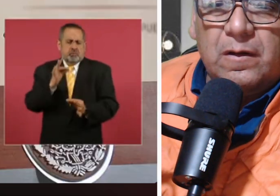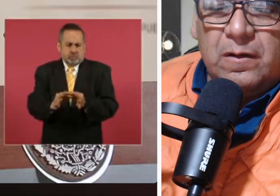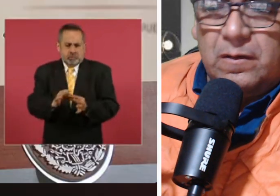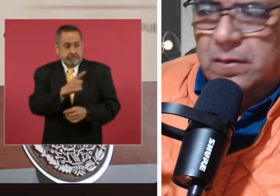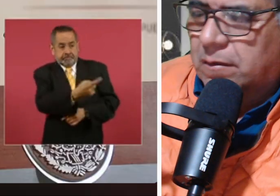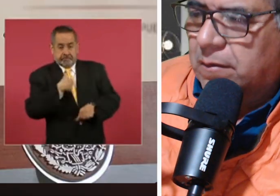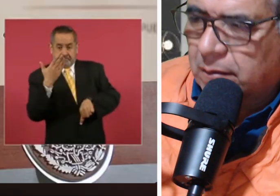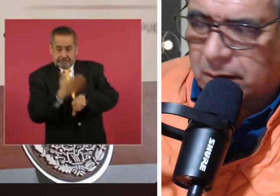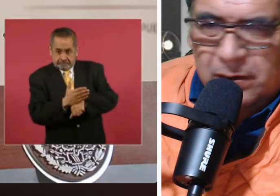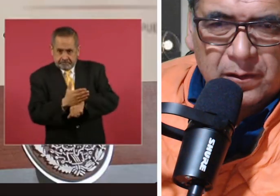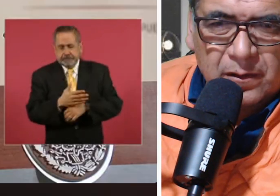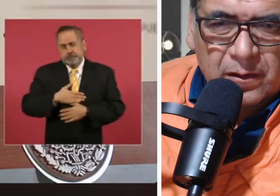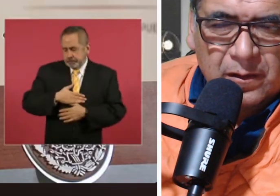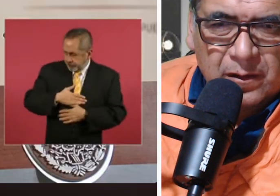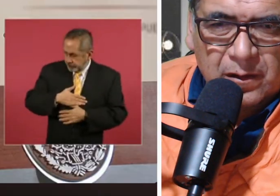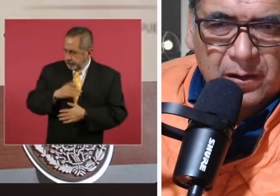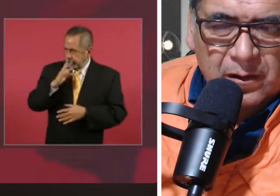Me están pidiendo que yo